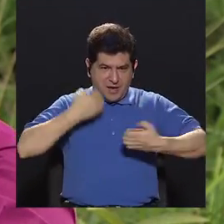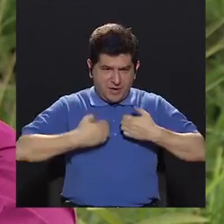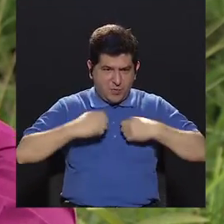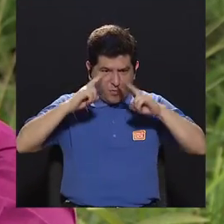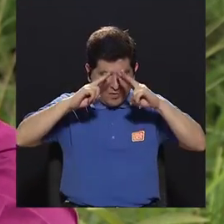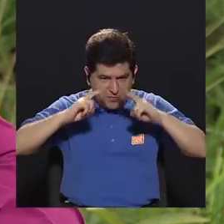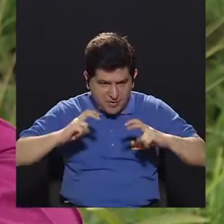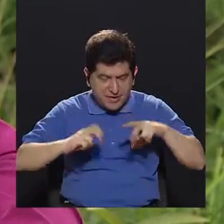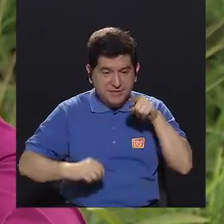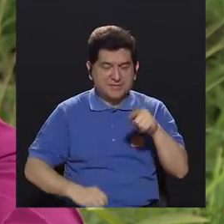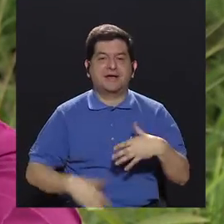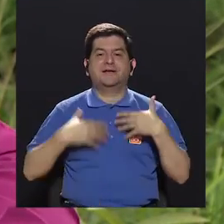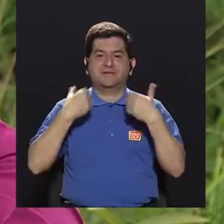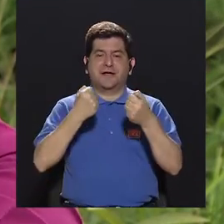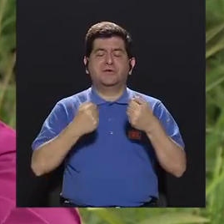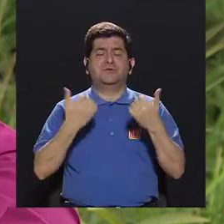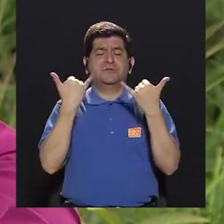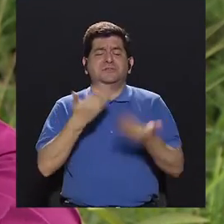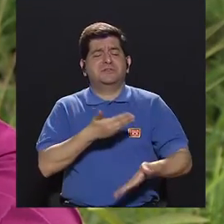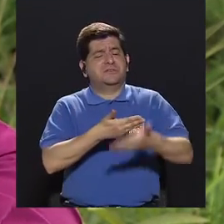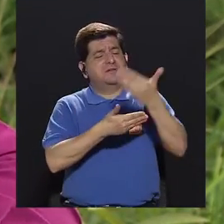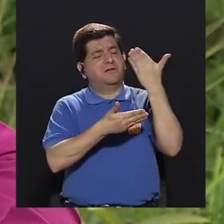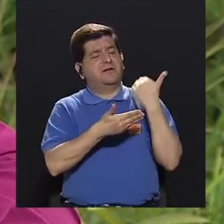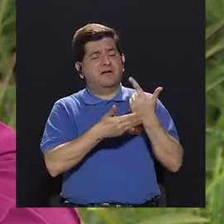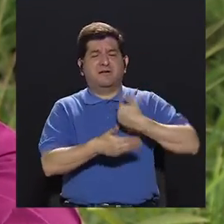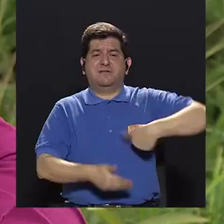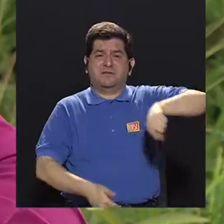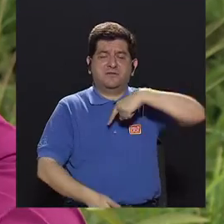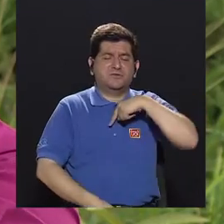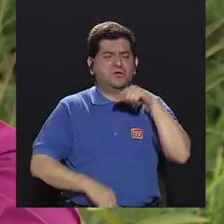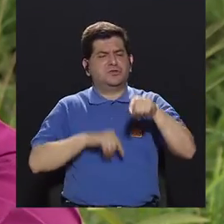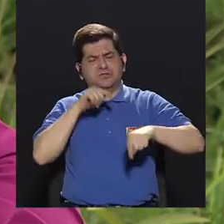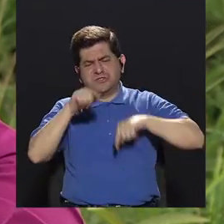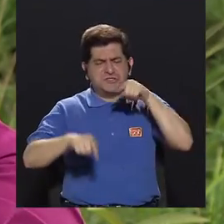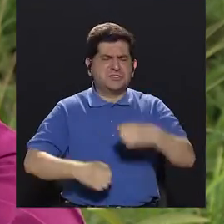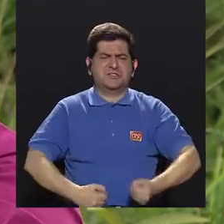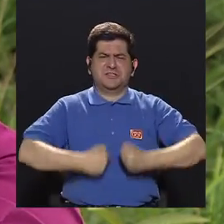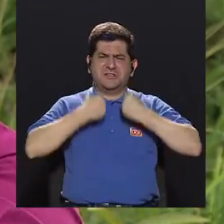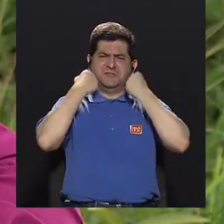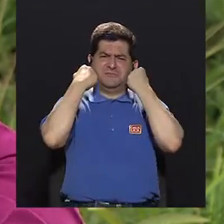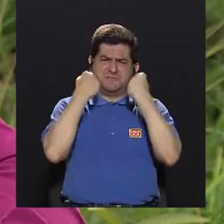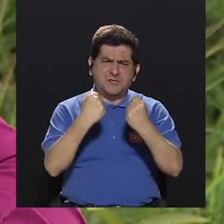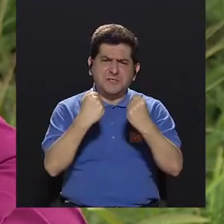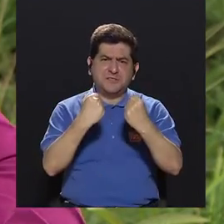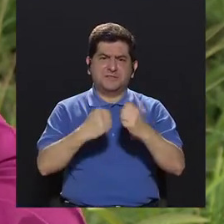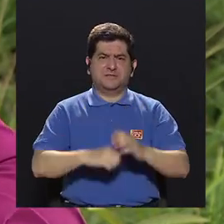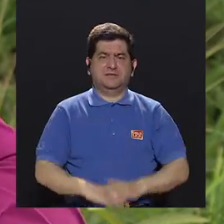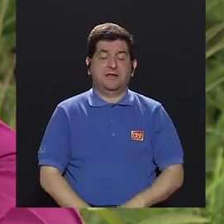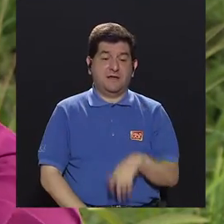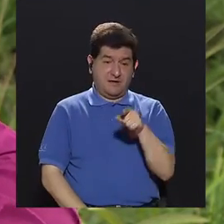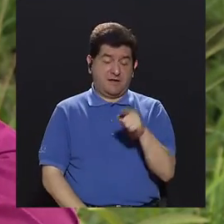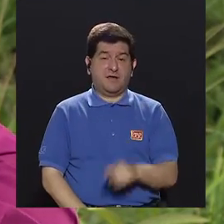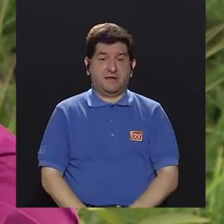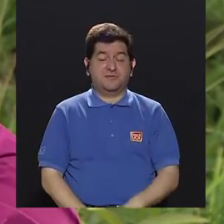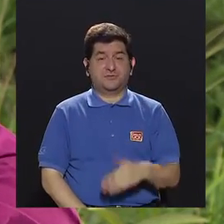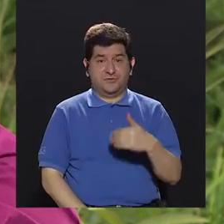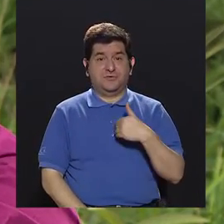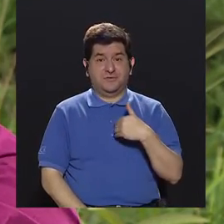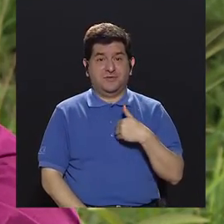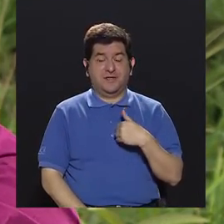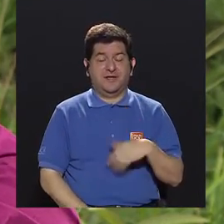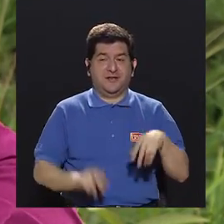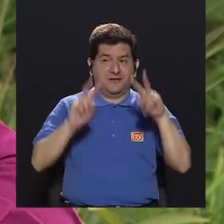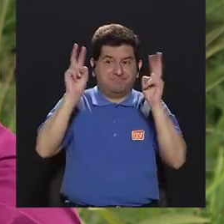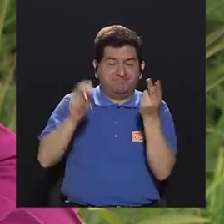ahí si vengo desde hace mucho tiempo haciendo una autocrítica muy fuerte Saúl eso va a tener un precio